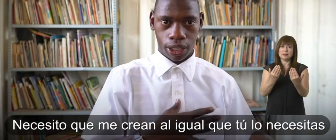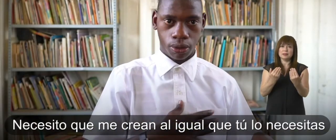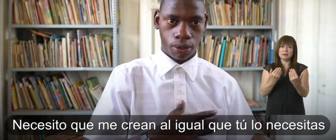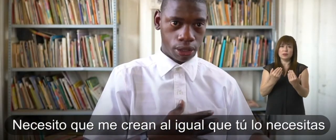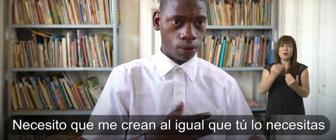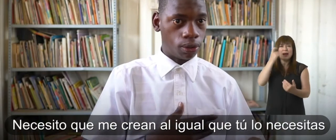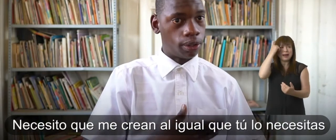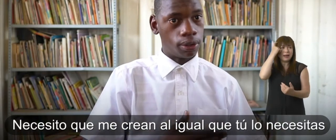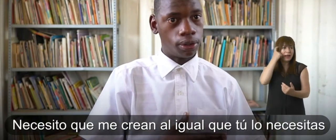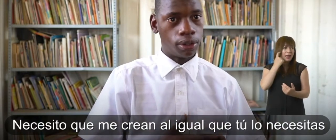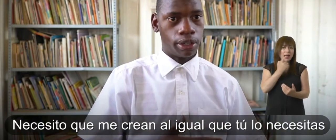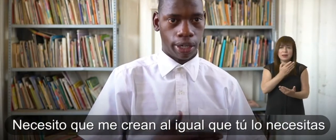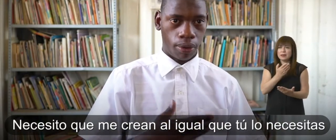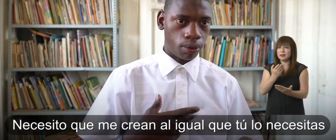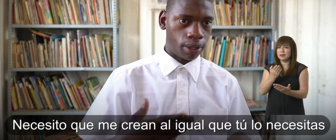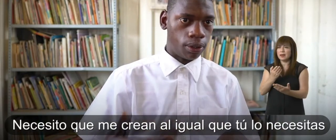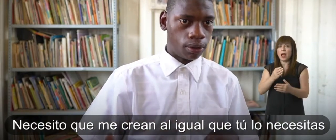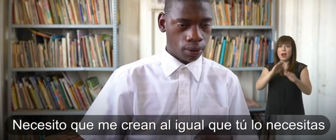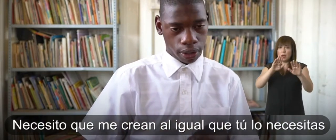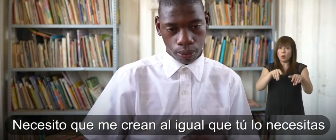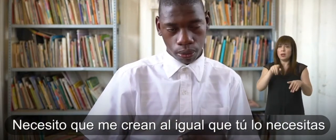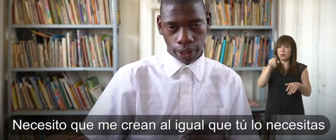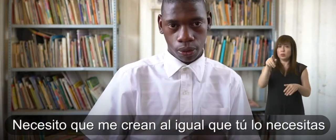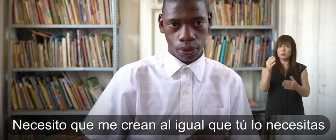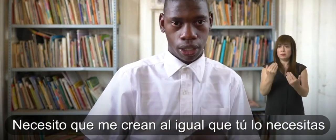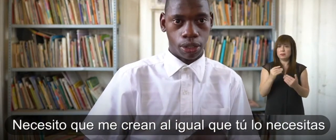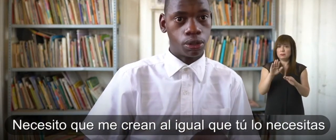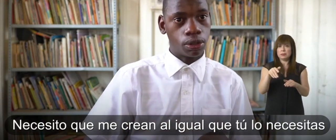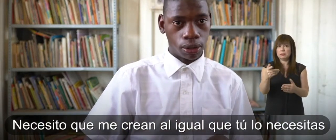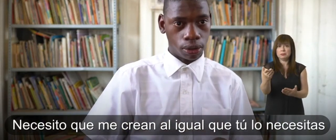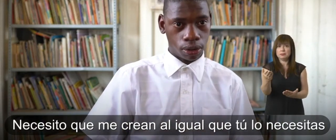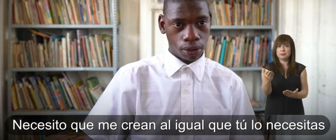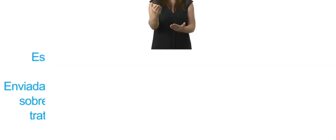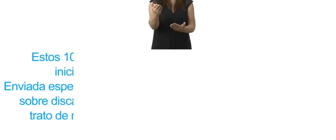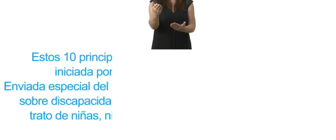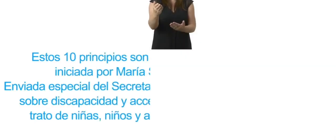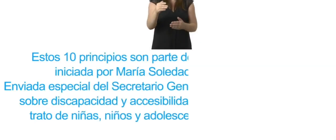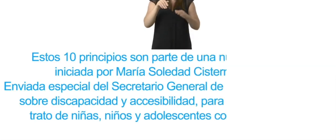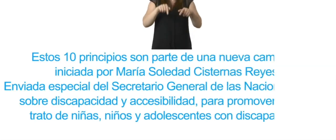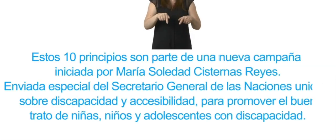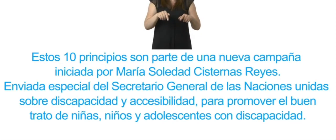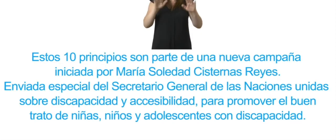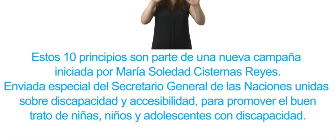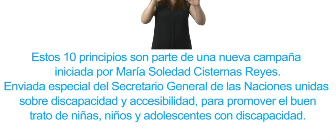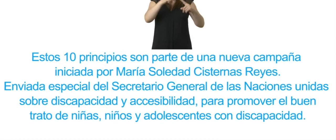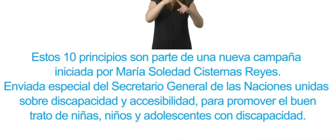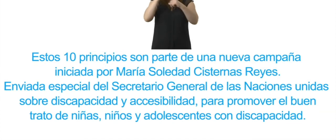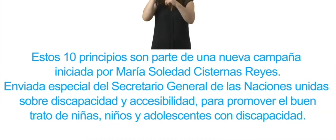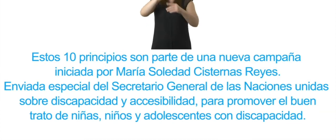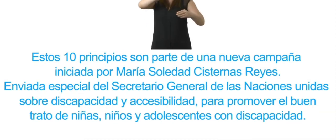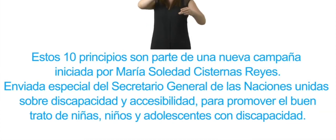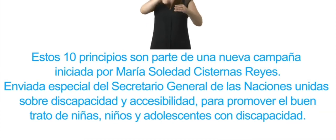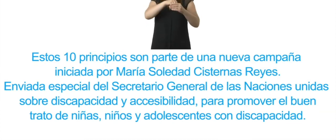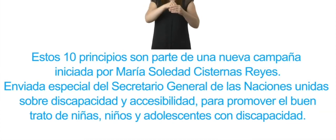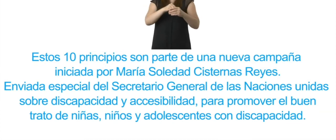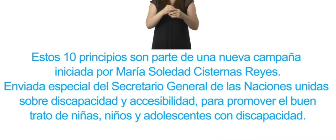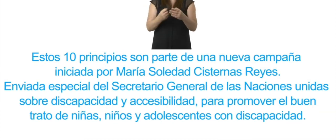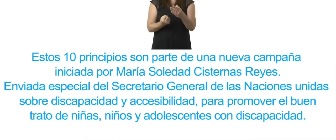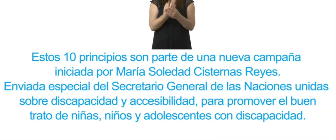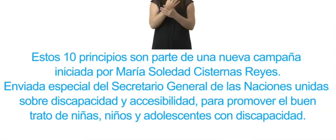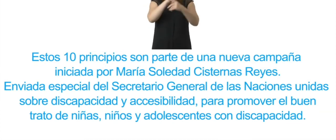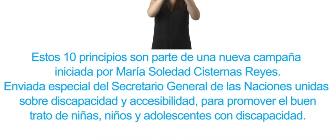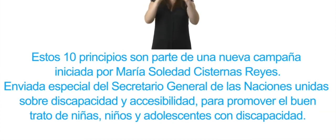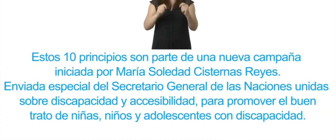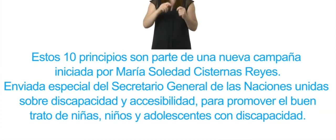Necesito que me crean, al igual que tú lo necesitas. Estos 10 principios son parte de una nueva